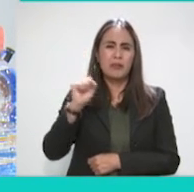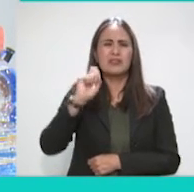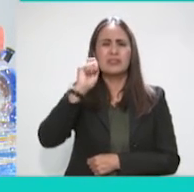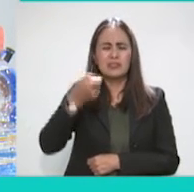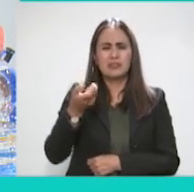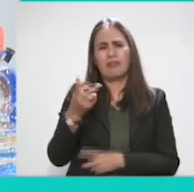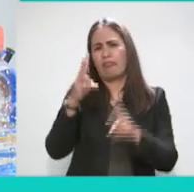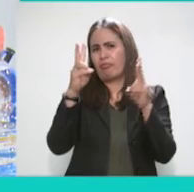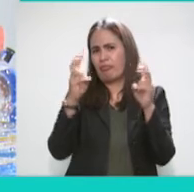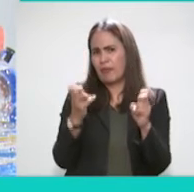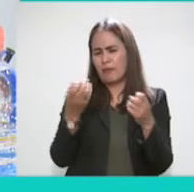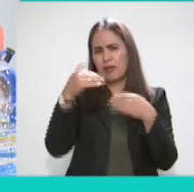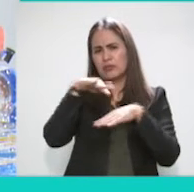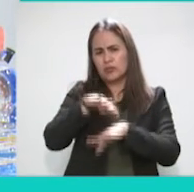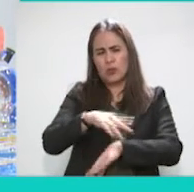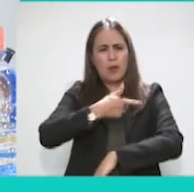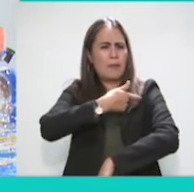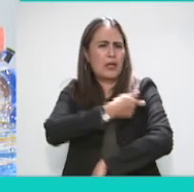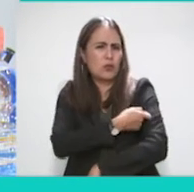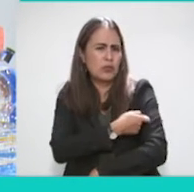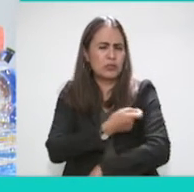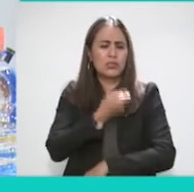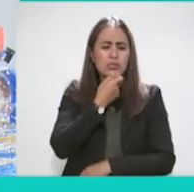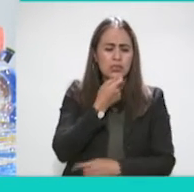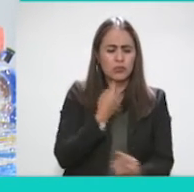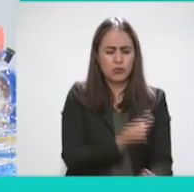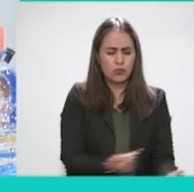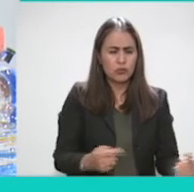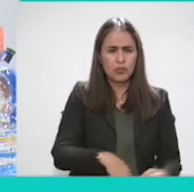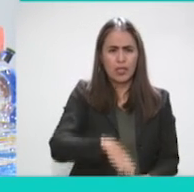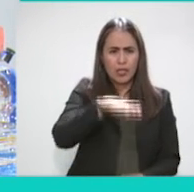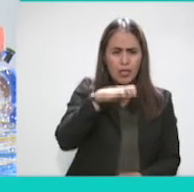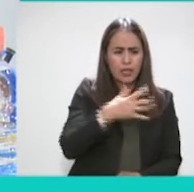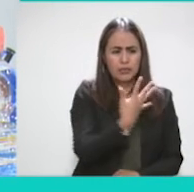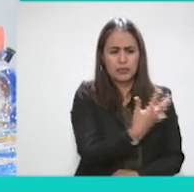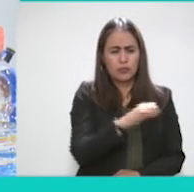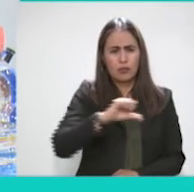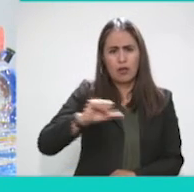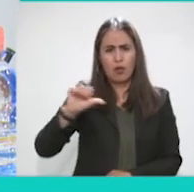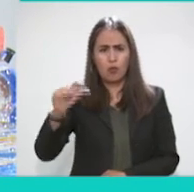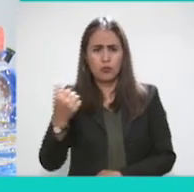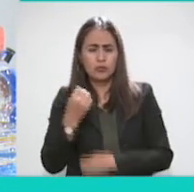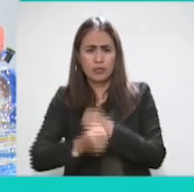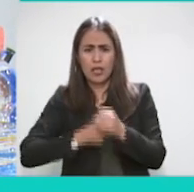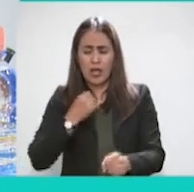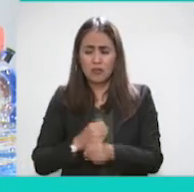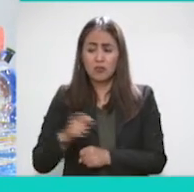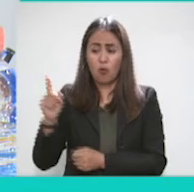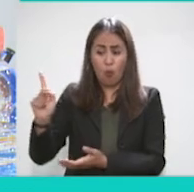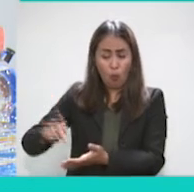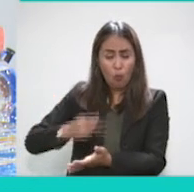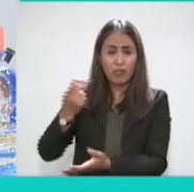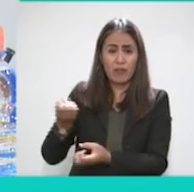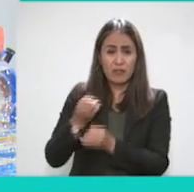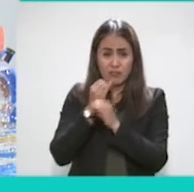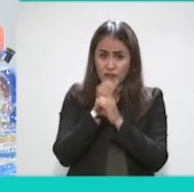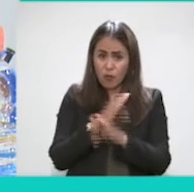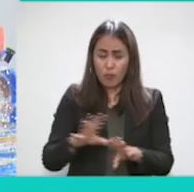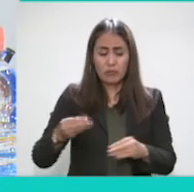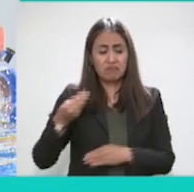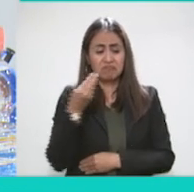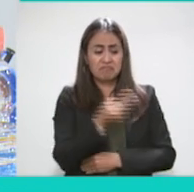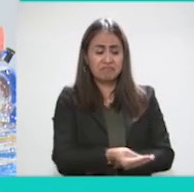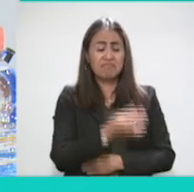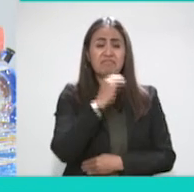vacunación de los niños entre 5 y 11 años, nuevamente vuelve a negar la información e insisto,